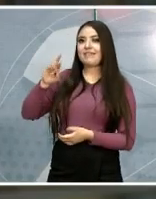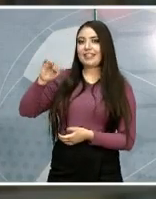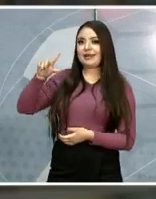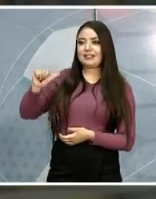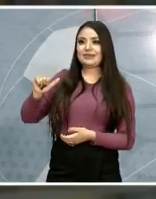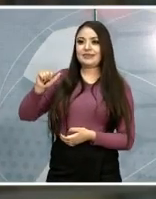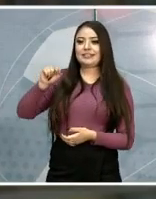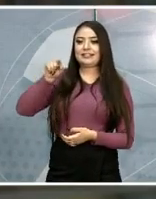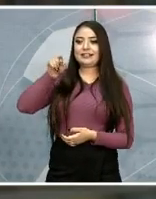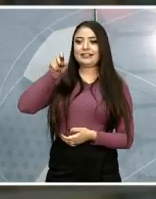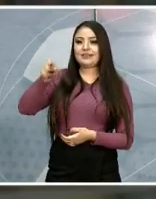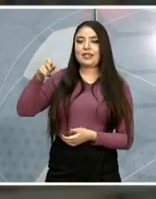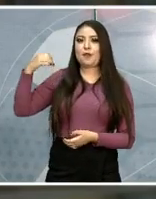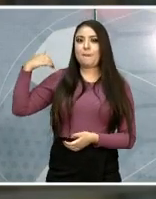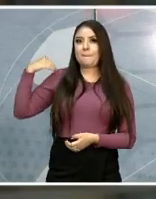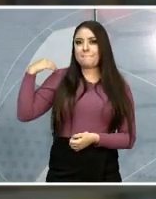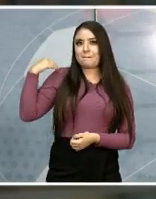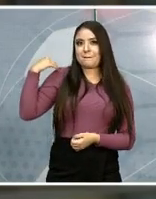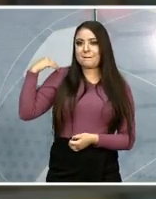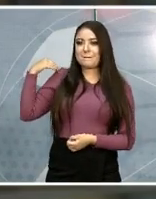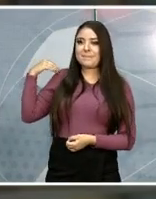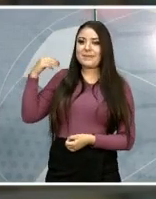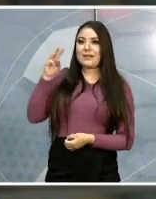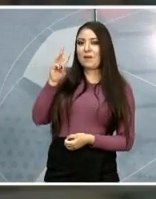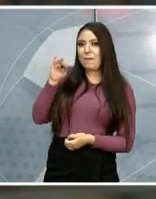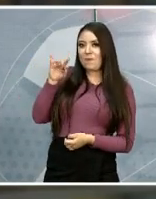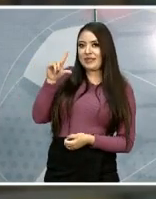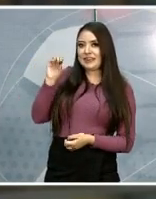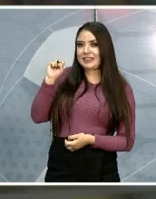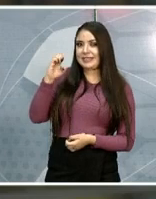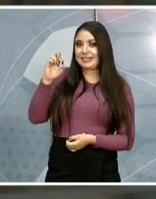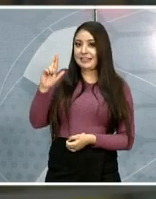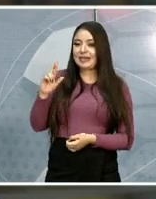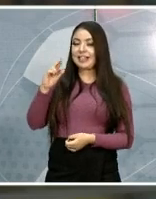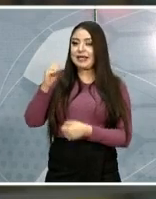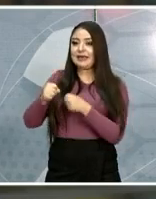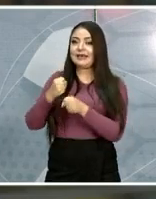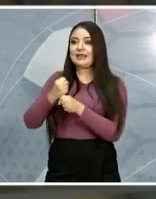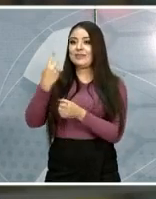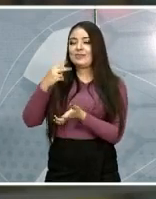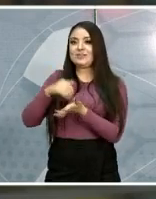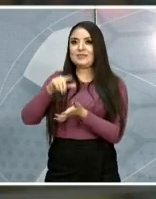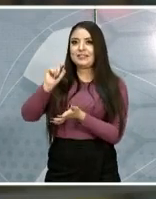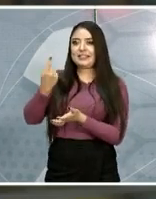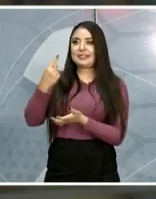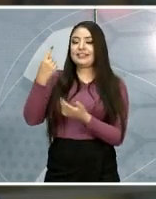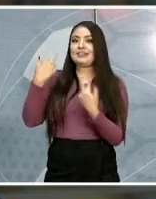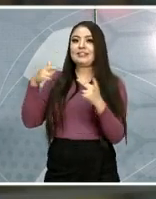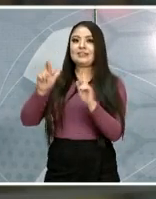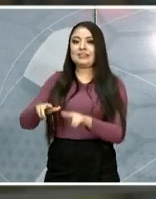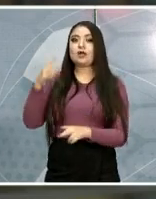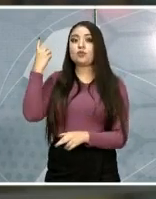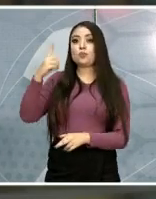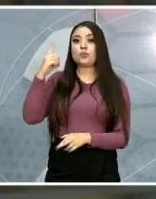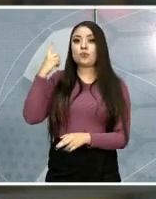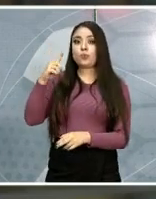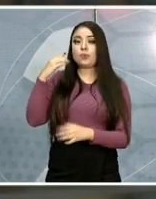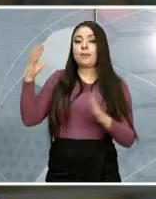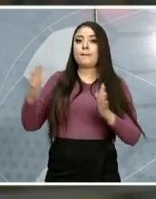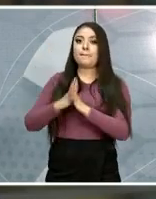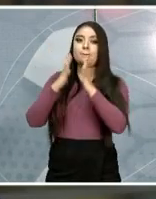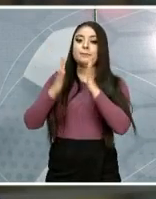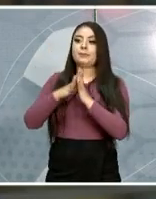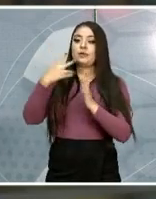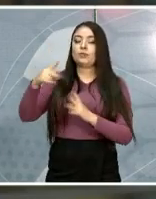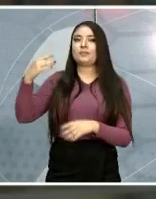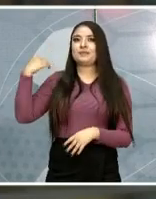Wheelchair 2021 para el Estado de Durango, y va a competir para este mismo certamen el